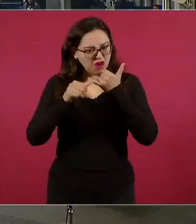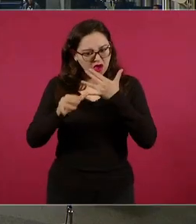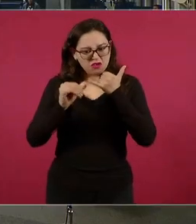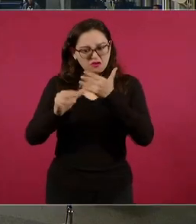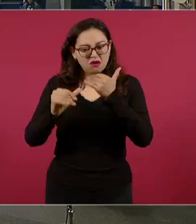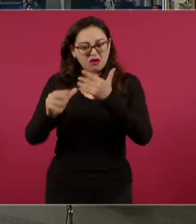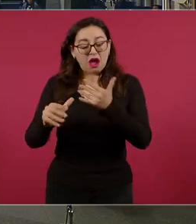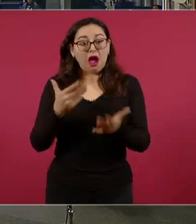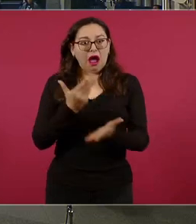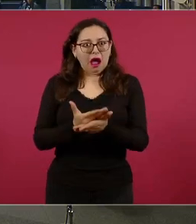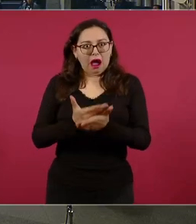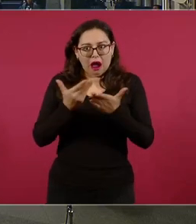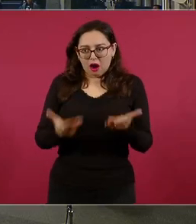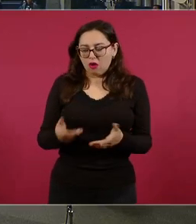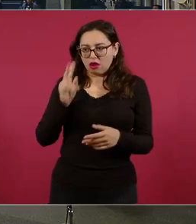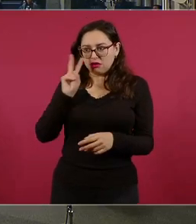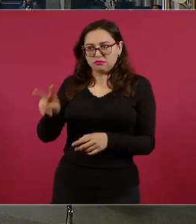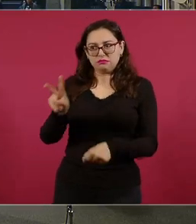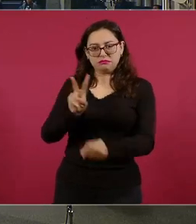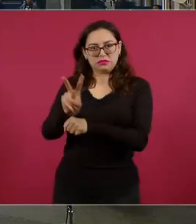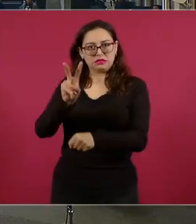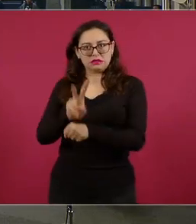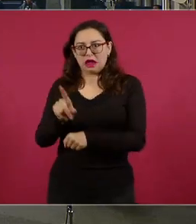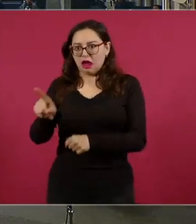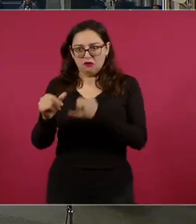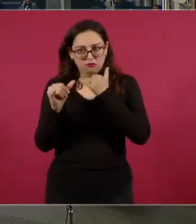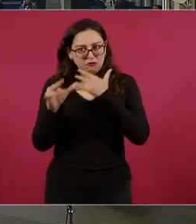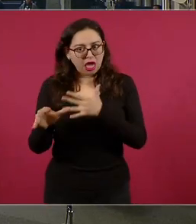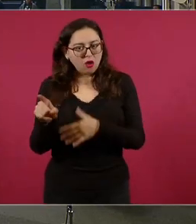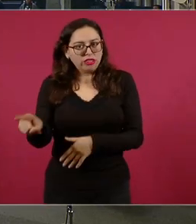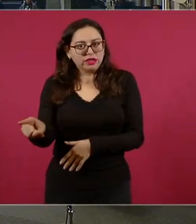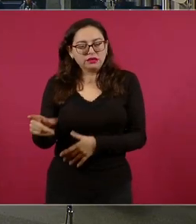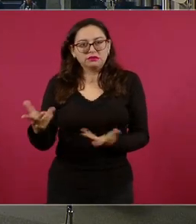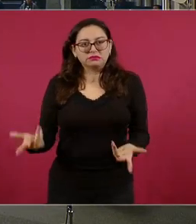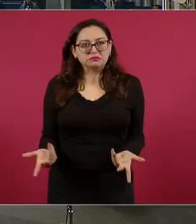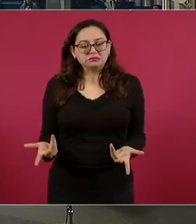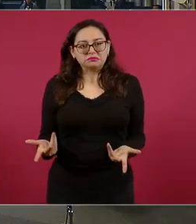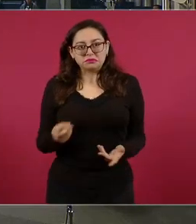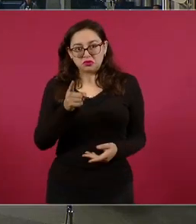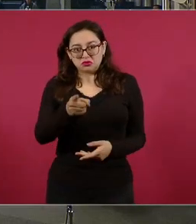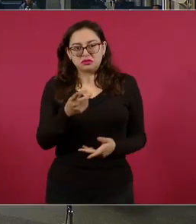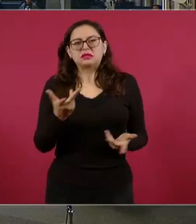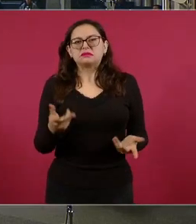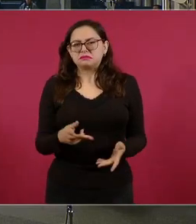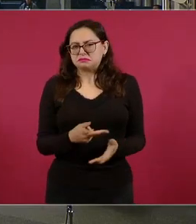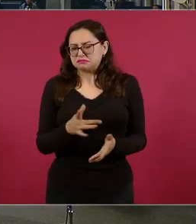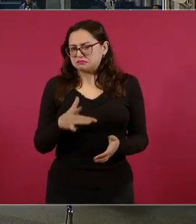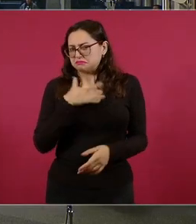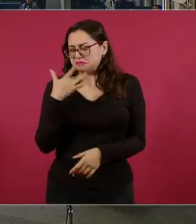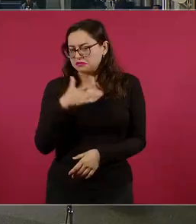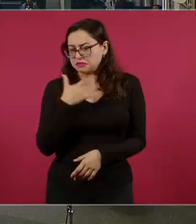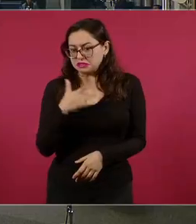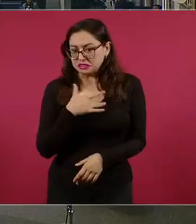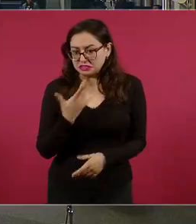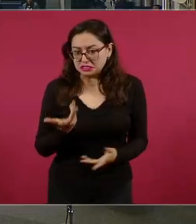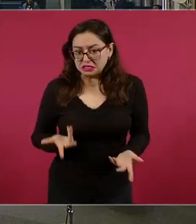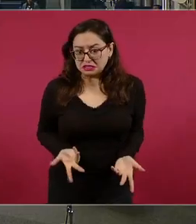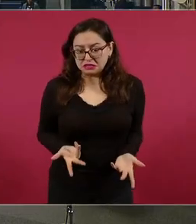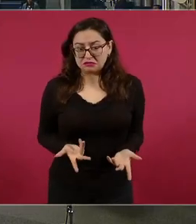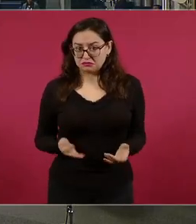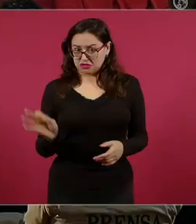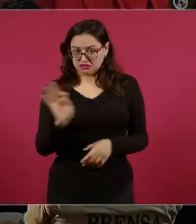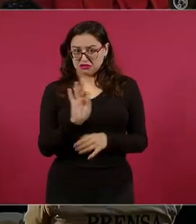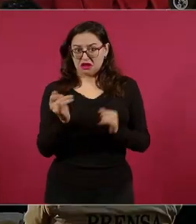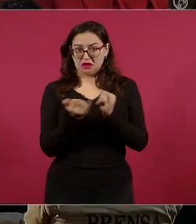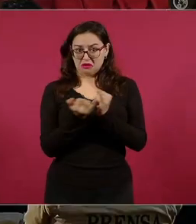Maduro que le podría llevar a revalidar su presidencia. ¿Cree que se podría estar dando el fraude que usted vivió